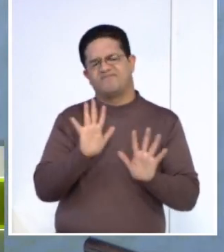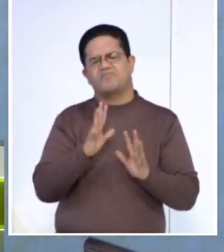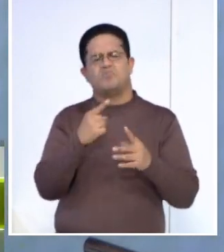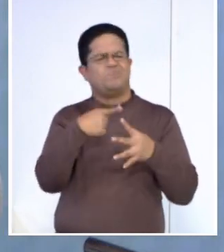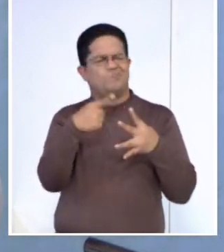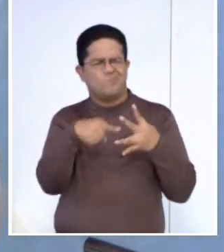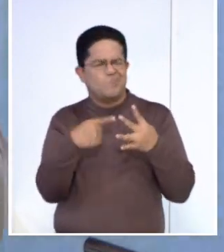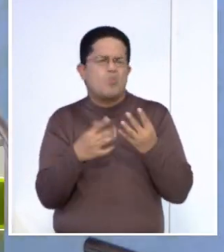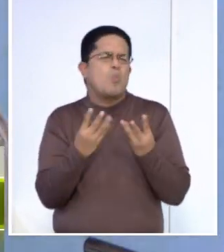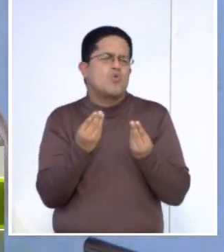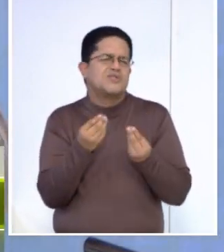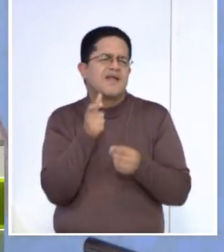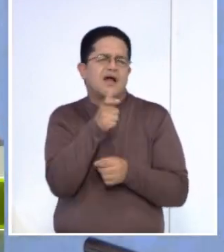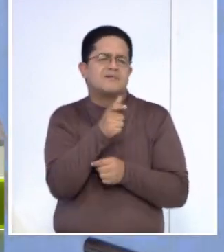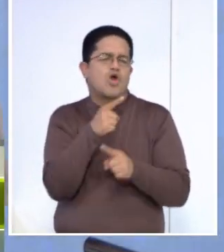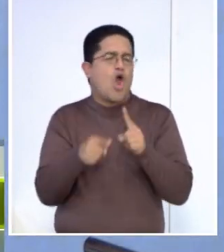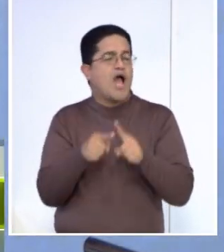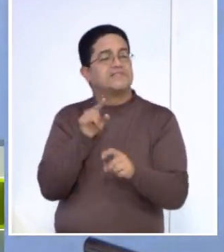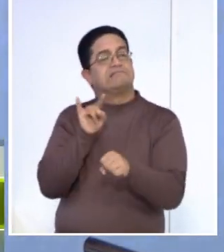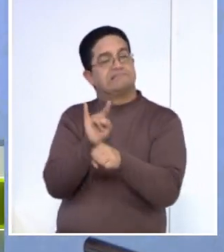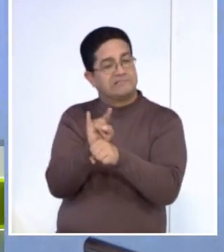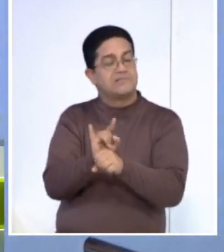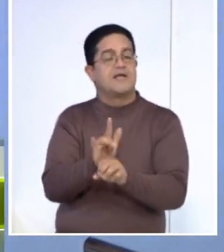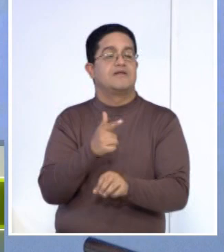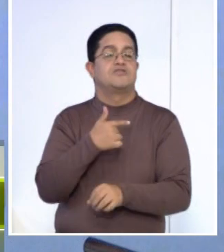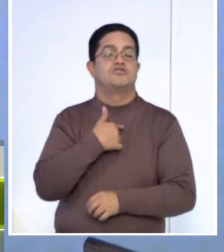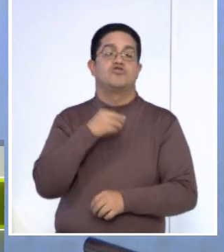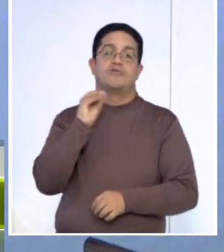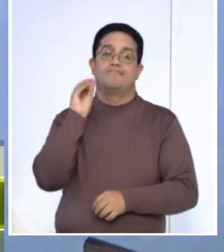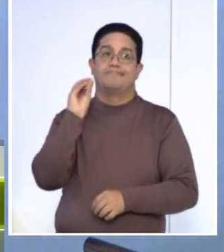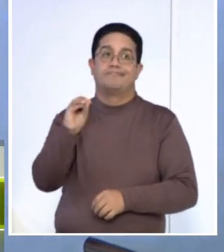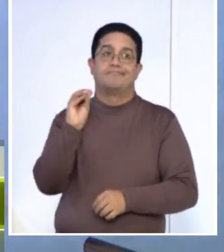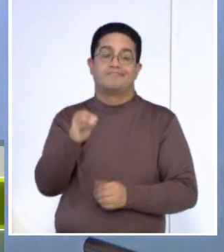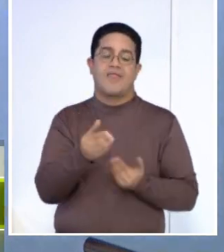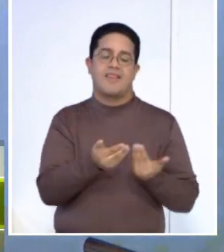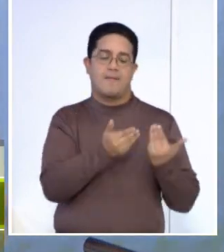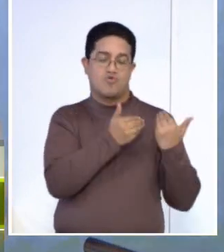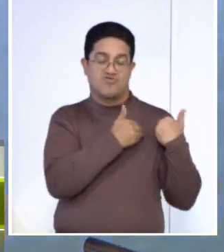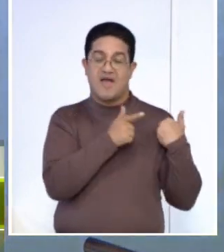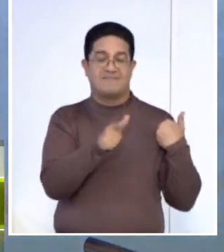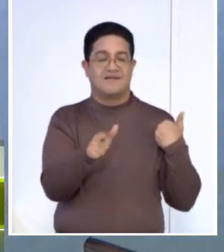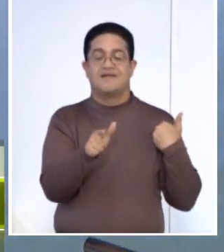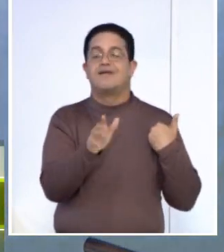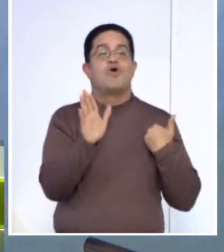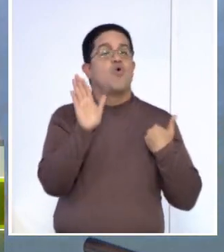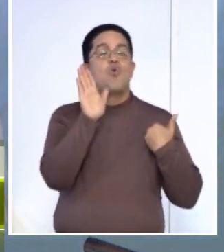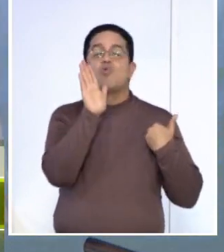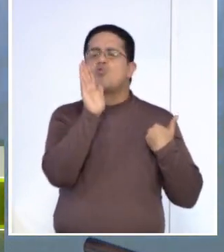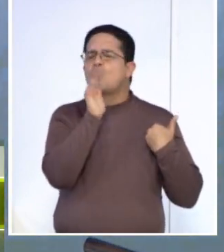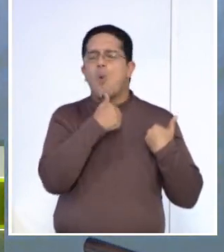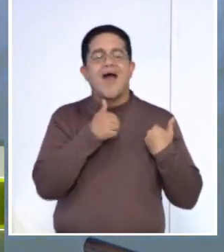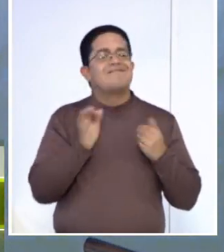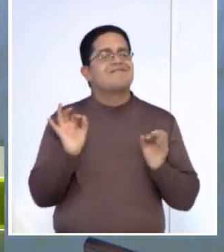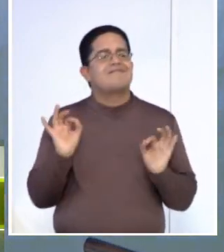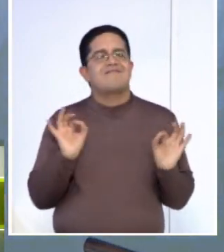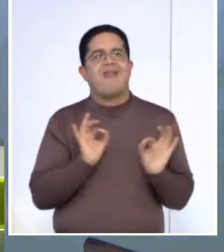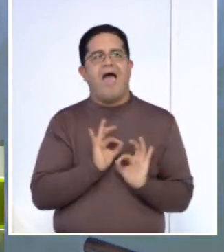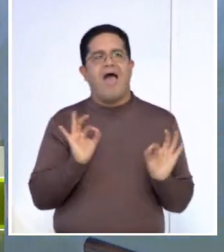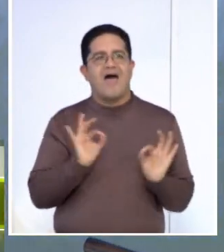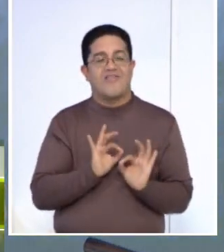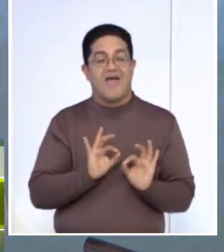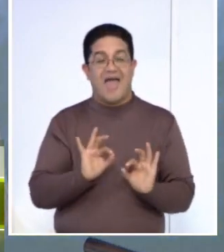cantidad de cosas que están ofreciendo. Hay que decir de manera responsable, le digo, que no hay ningún medicamento